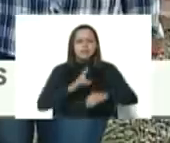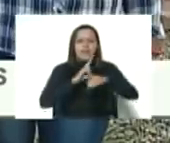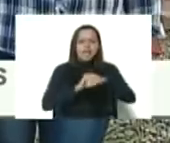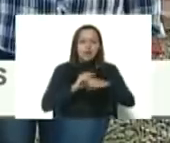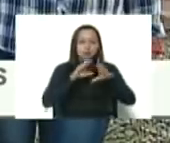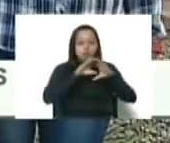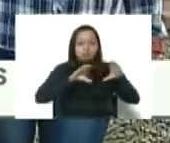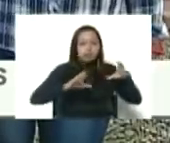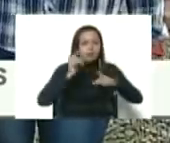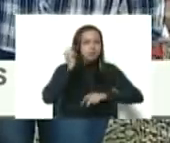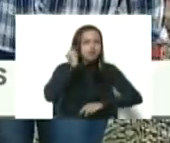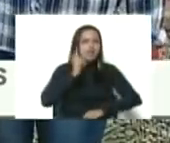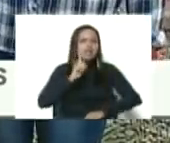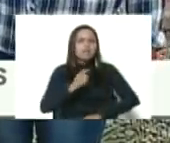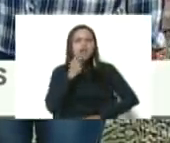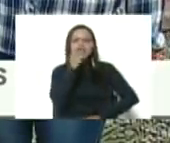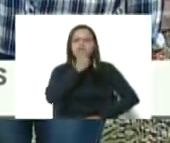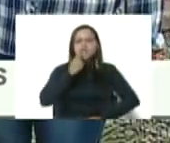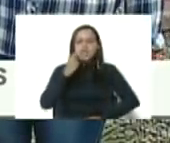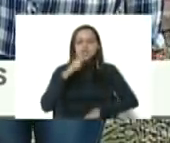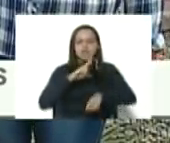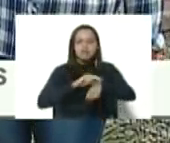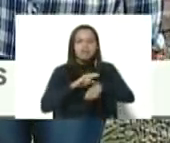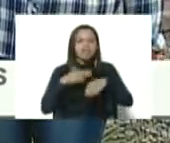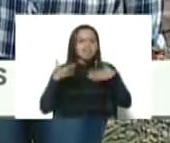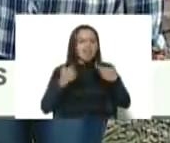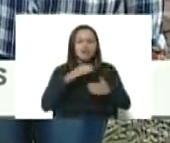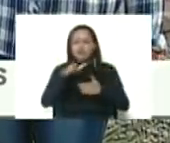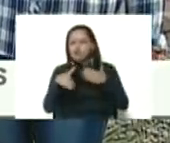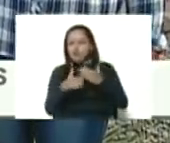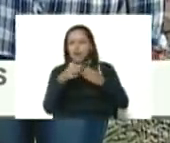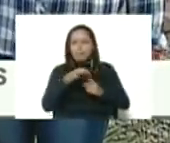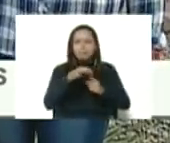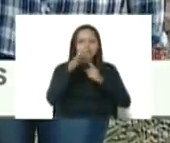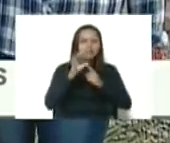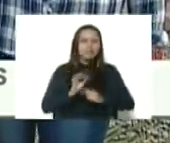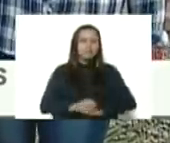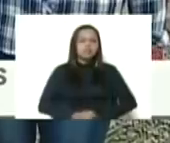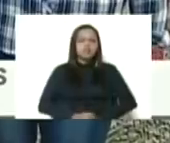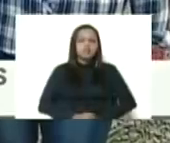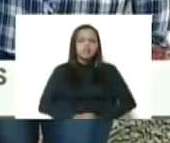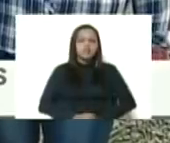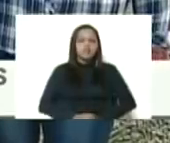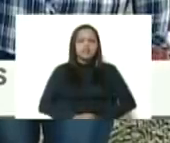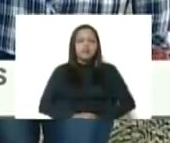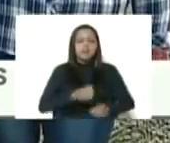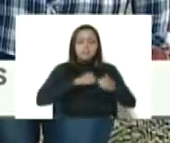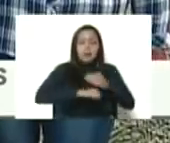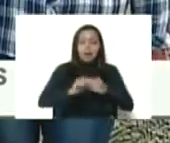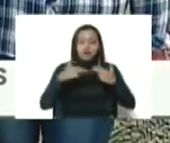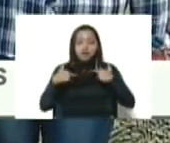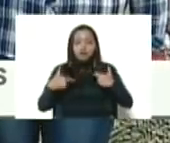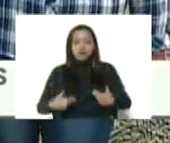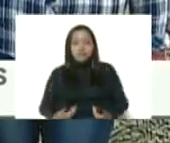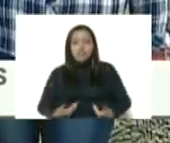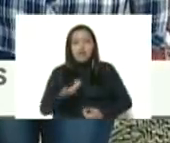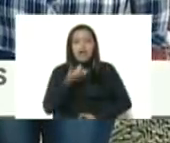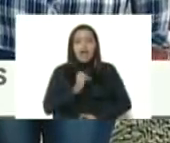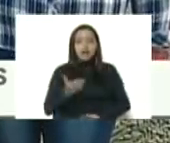odontológico, de salud en todas sus especialidades, parto humanizado, presidente, que ha sido una de sus